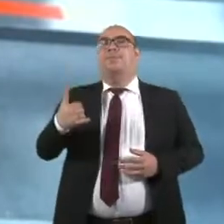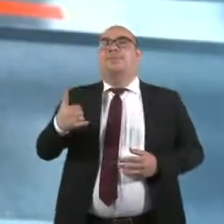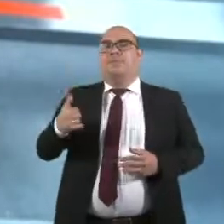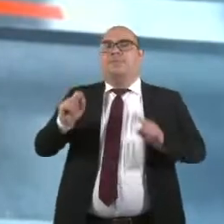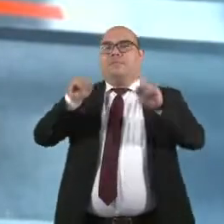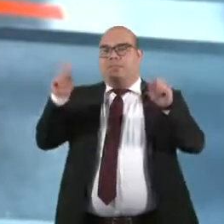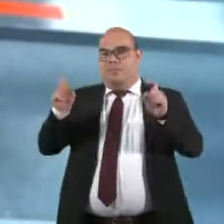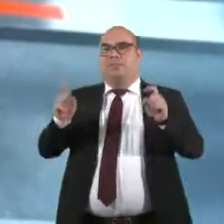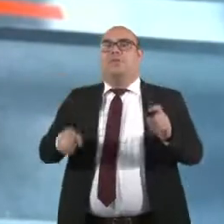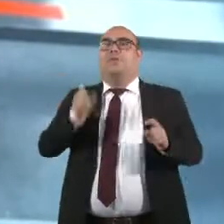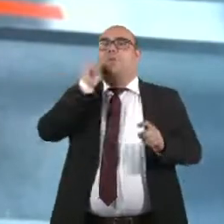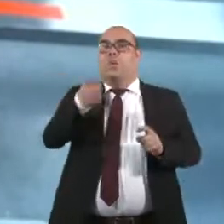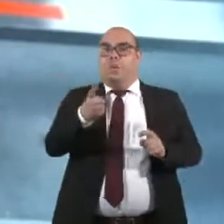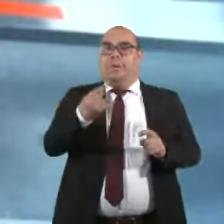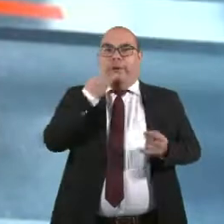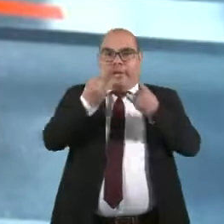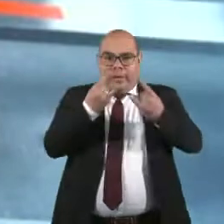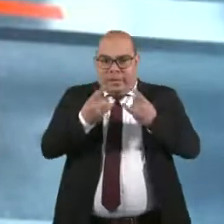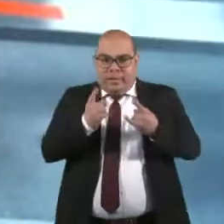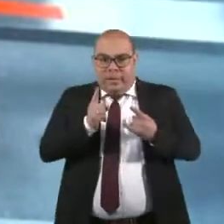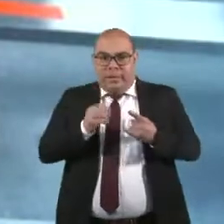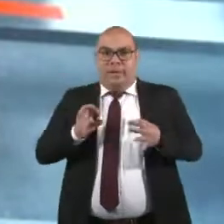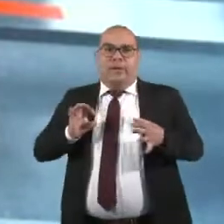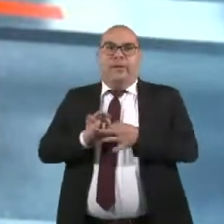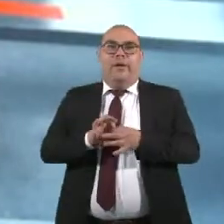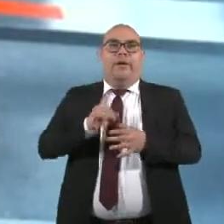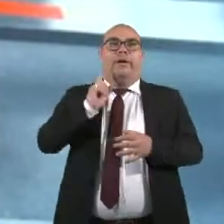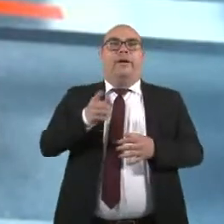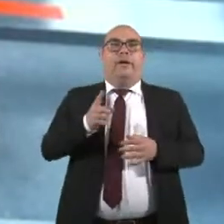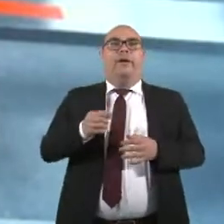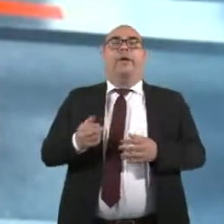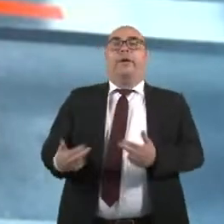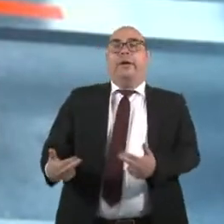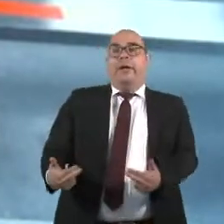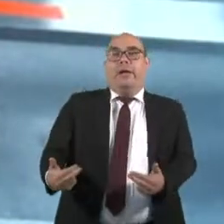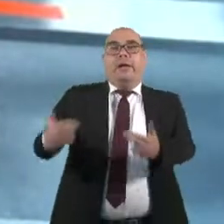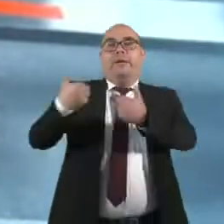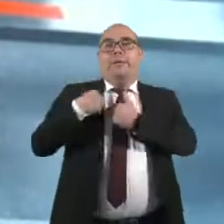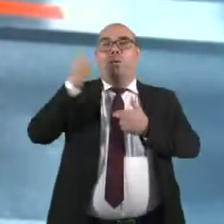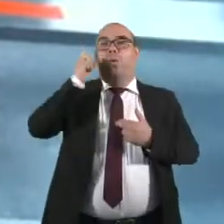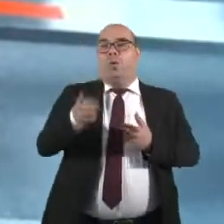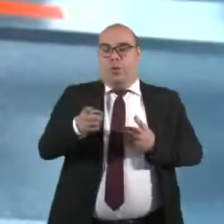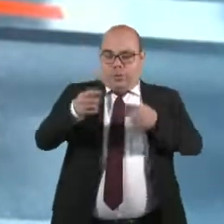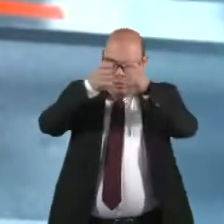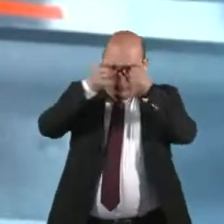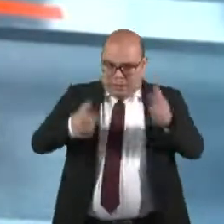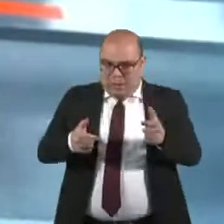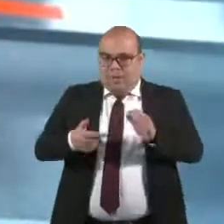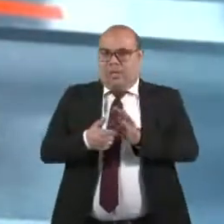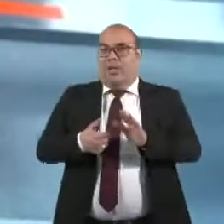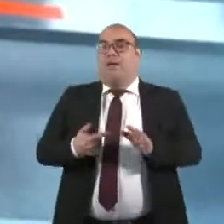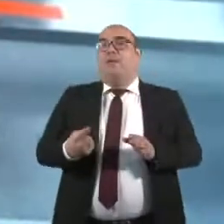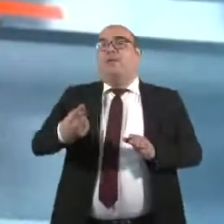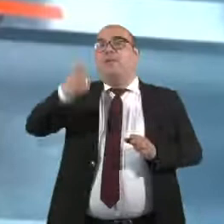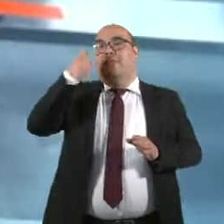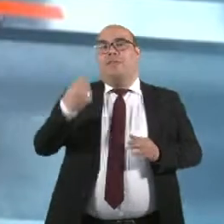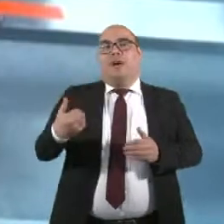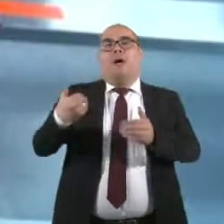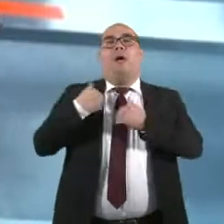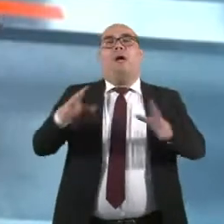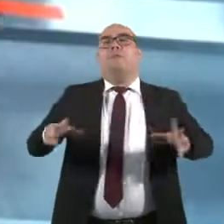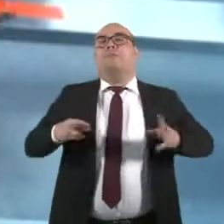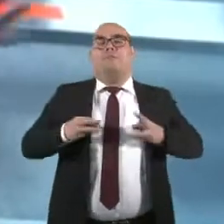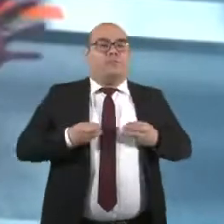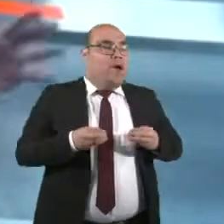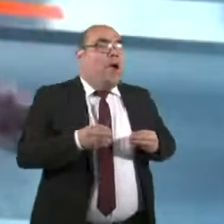porque existen intereses cuando el Estado de juez y parte que esa responsabilidad que tiene el Estado no se asuma porque al asumirse tiene unas